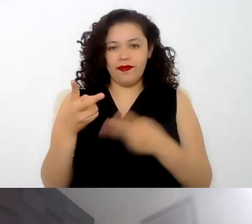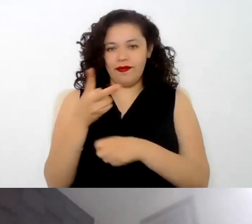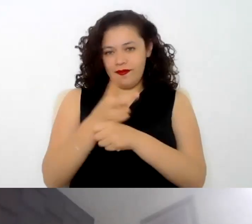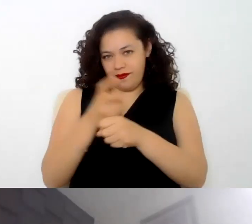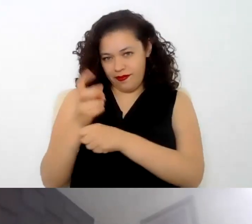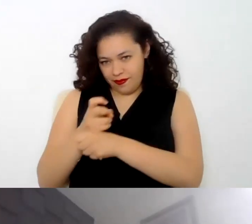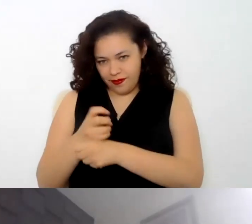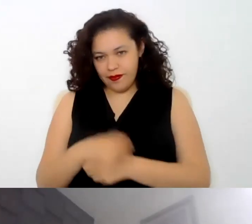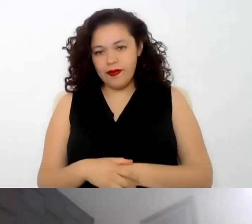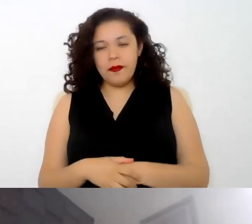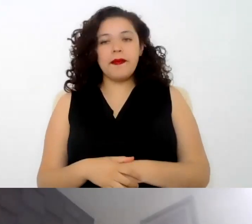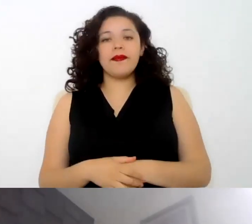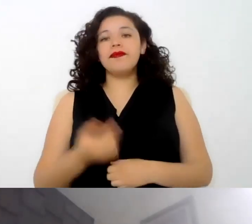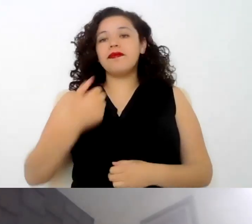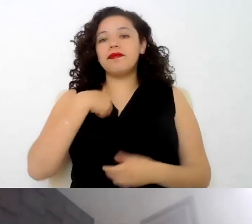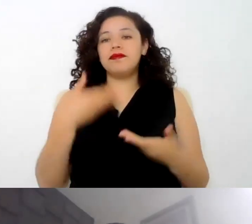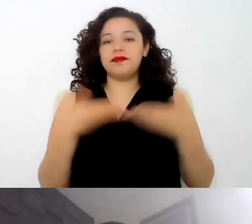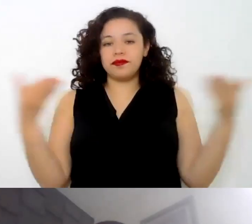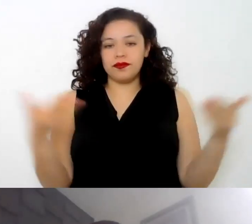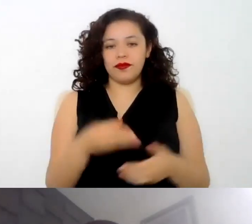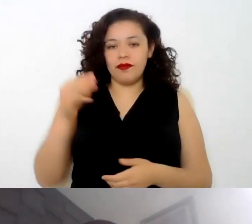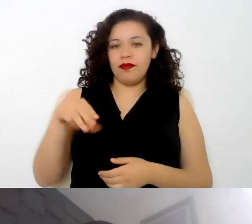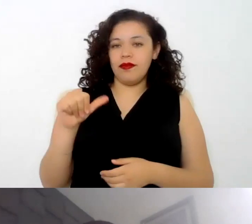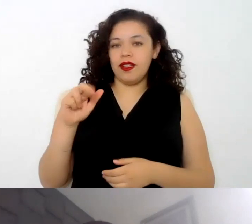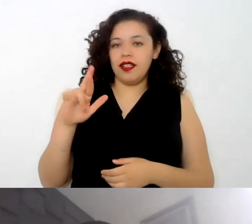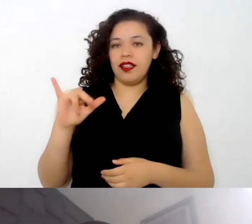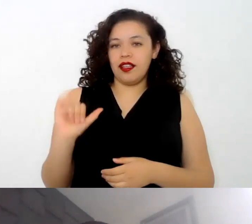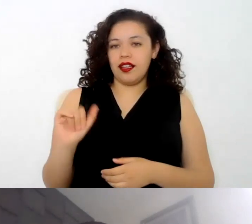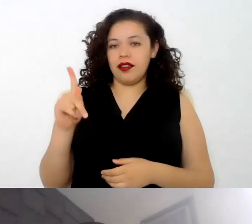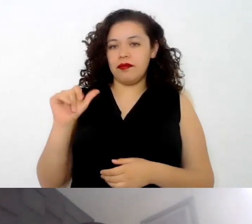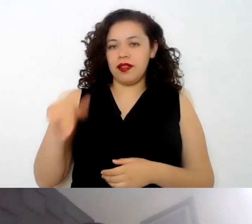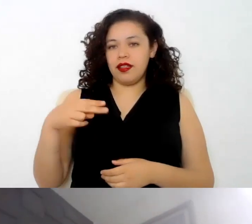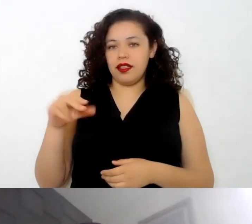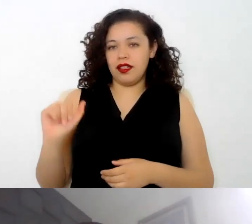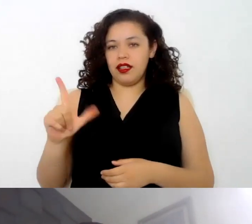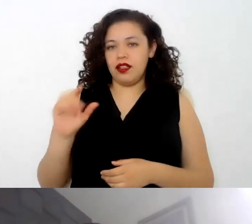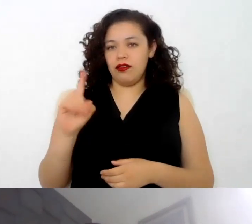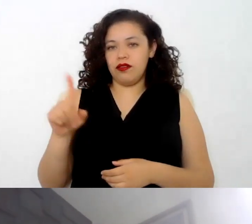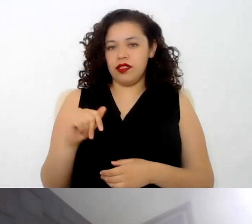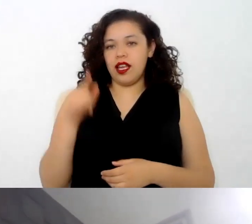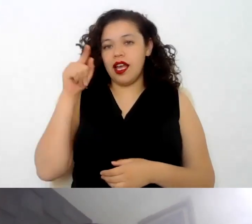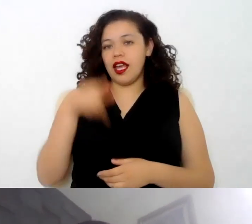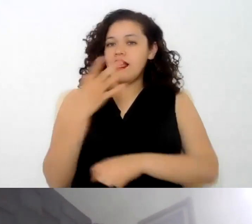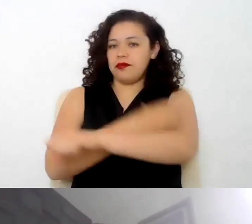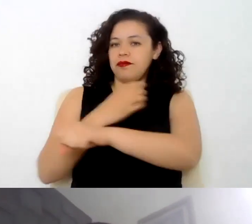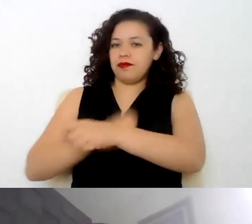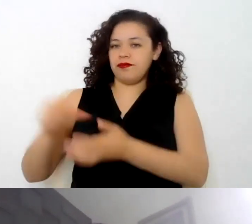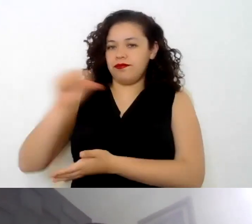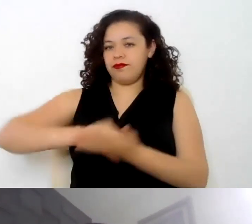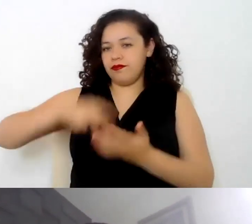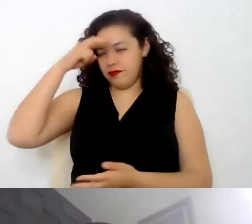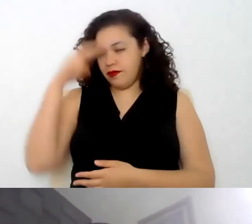me voy a permitir presentarles a Mariana Peñalosa, quien nos acompaña del Centro Mexicano Pro Bono. Adelante Mariana,